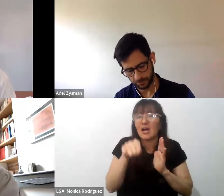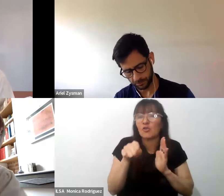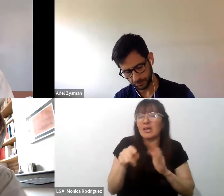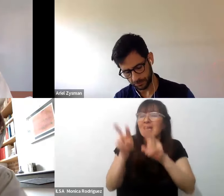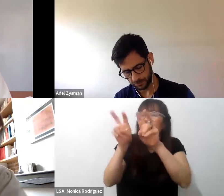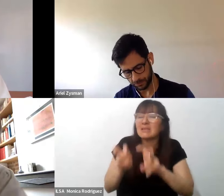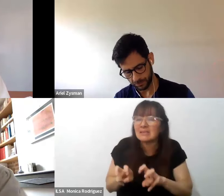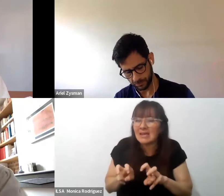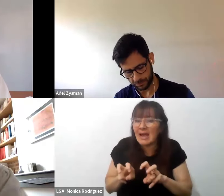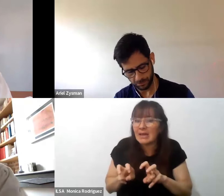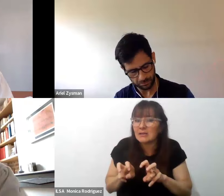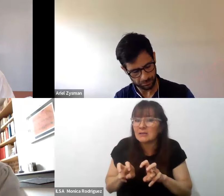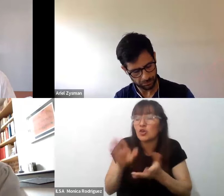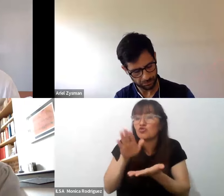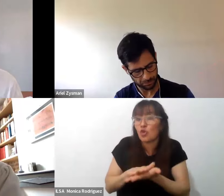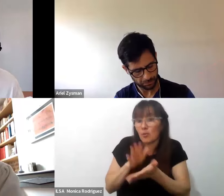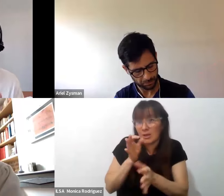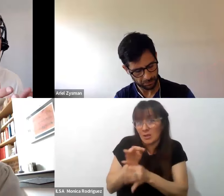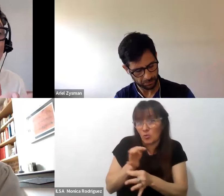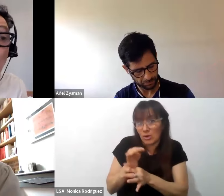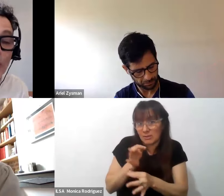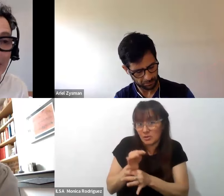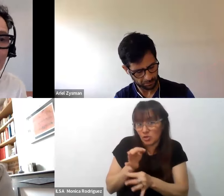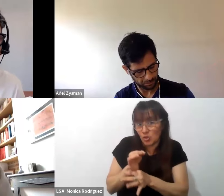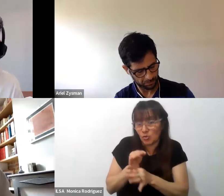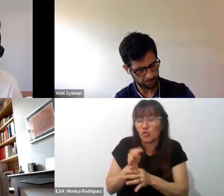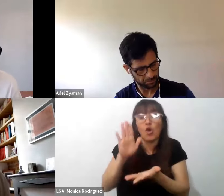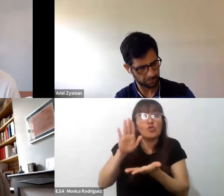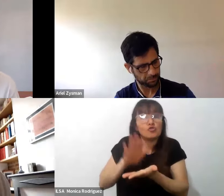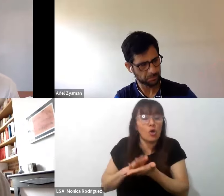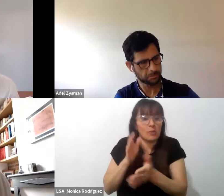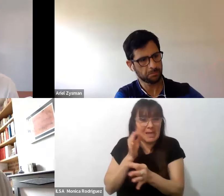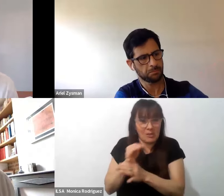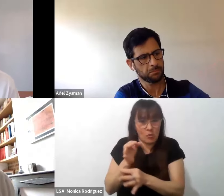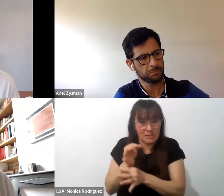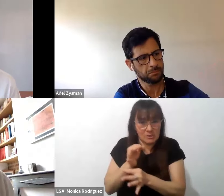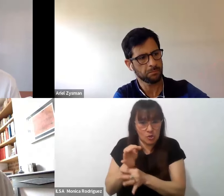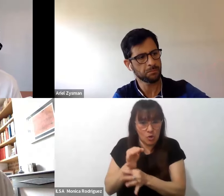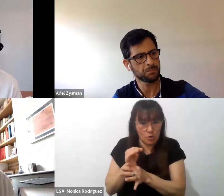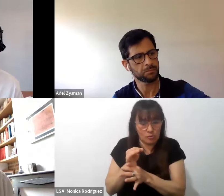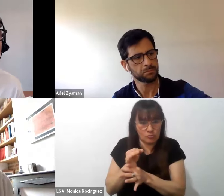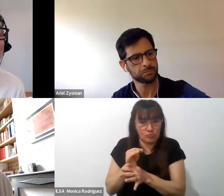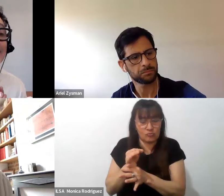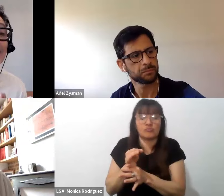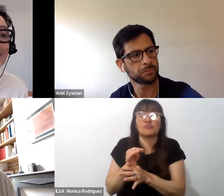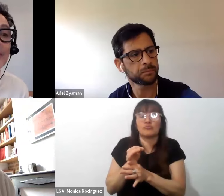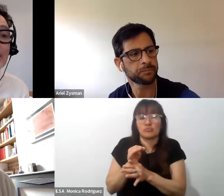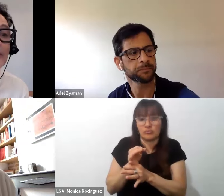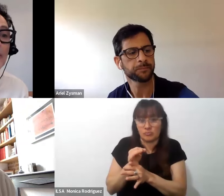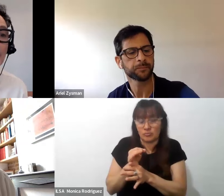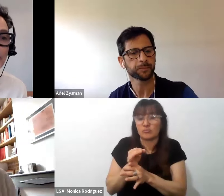sobre la sobre la educación si ese sobre la educación no implica entender el